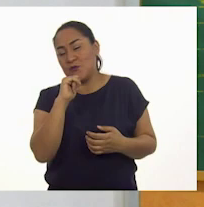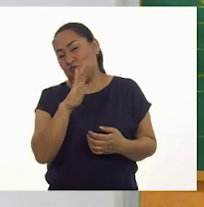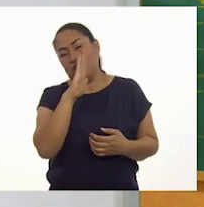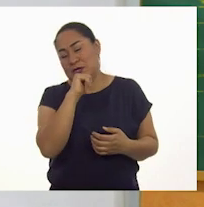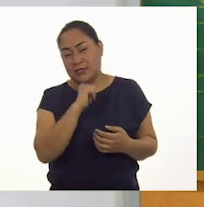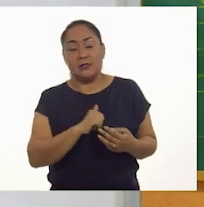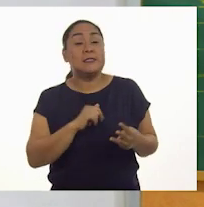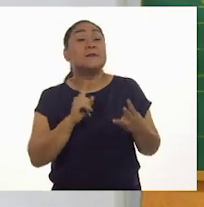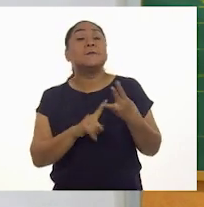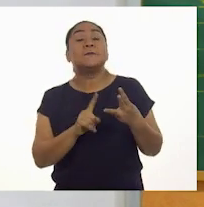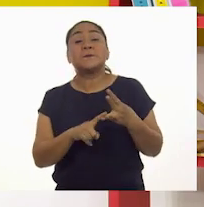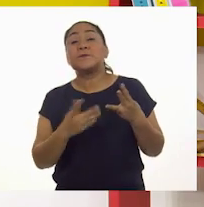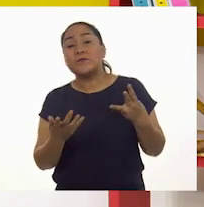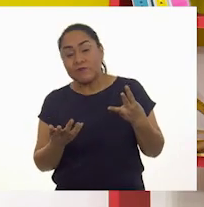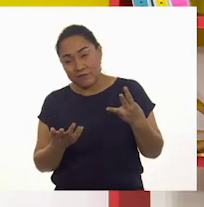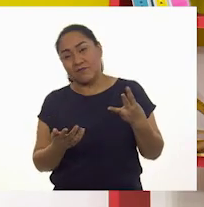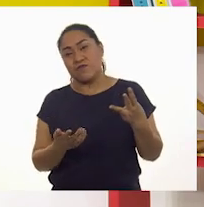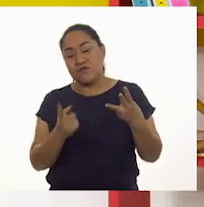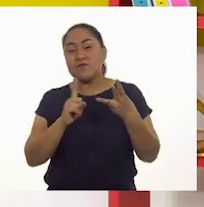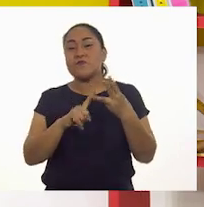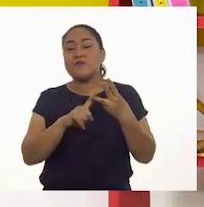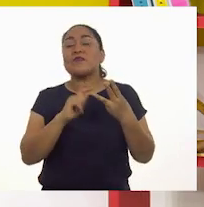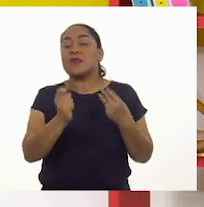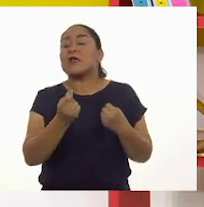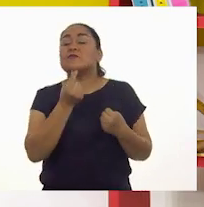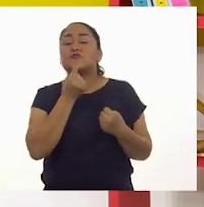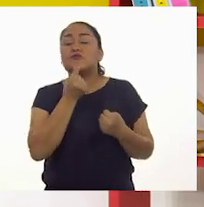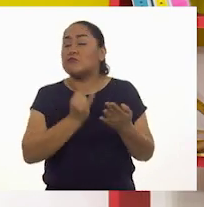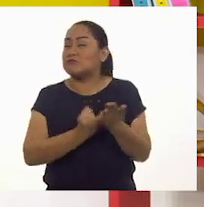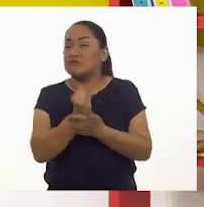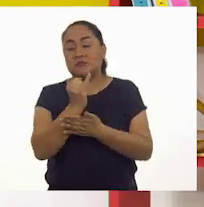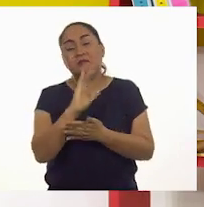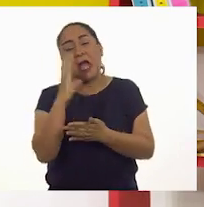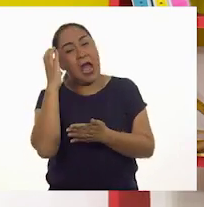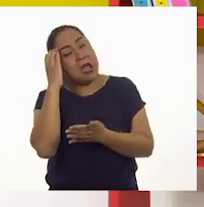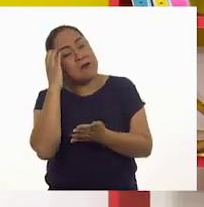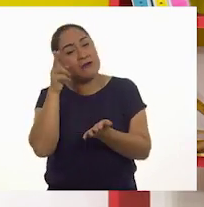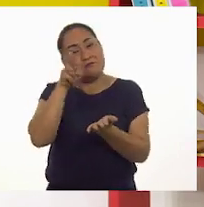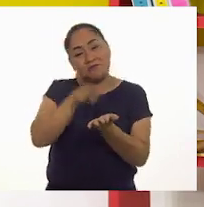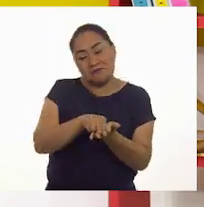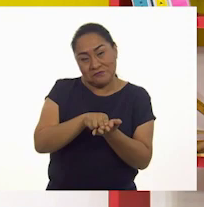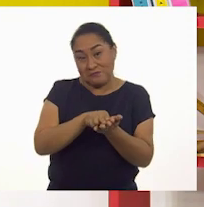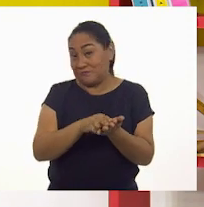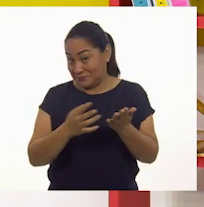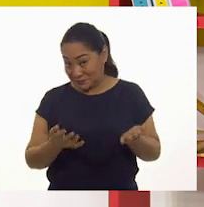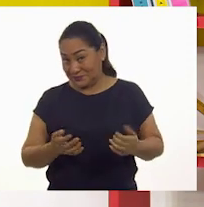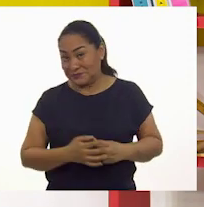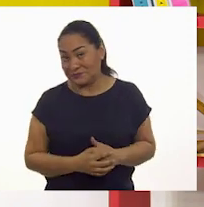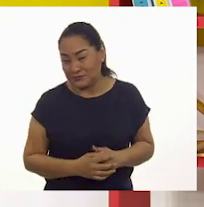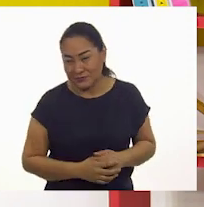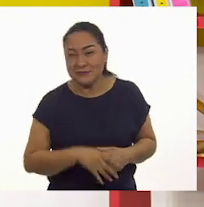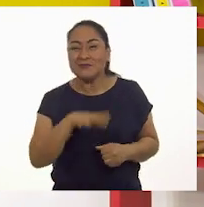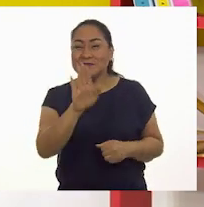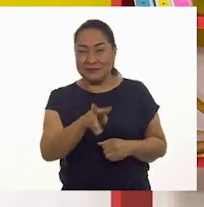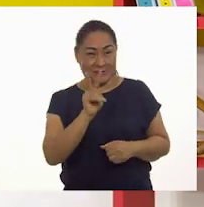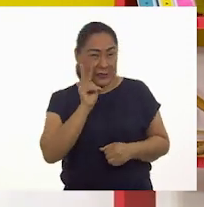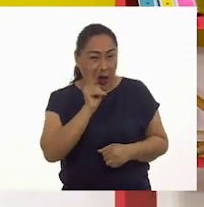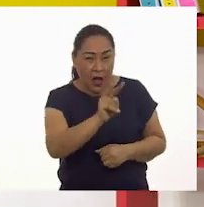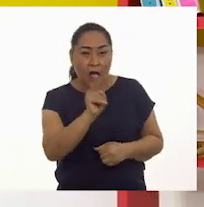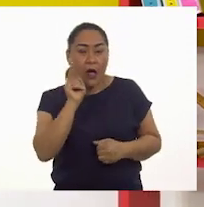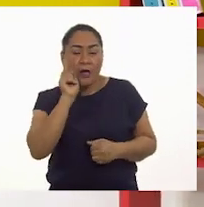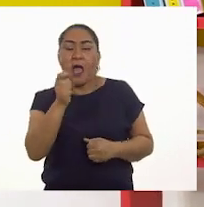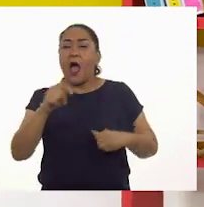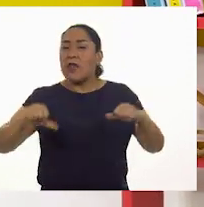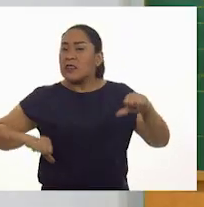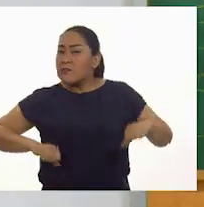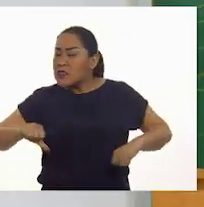Y número tres, ahora sí, está el pequeño acostado en su cama listo para dormir. ¡Listo! Como pueden darse cuenta, las